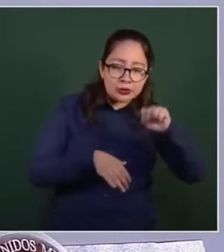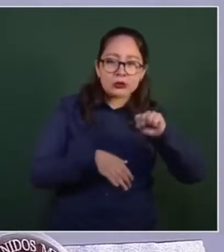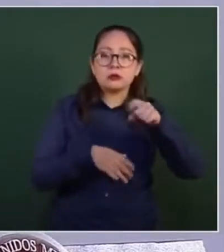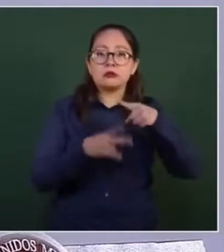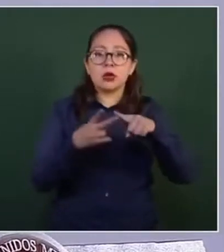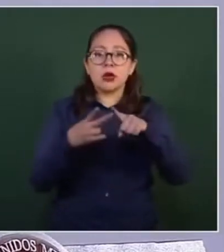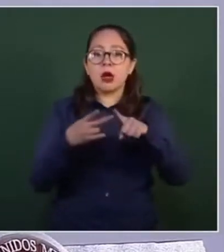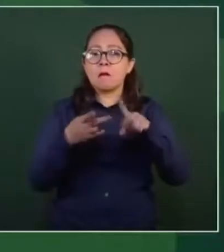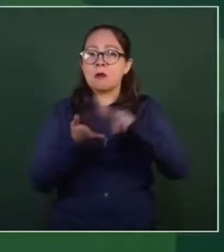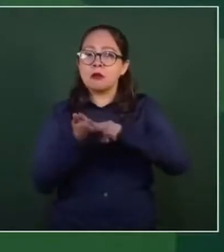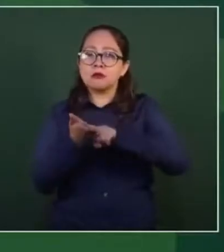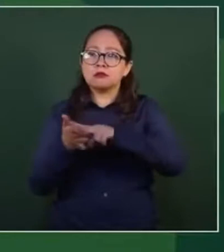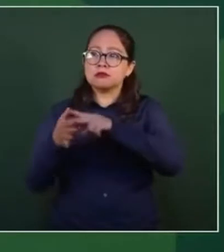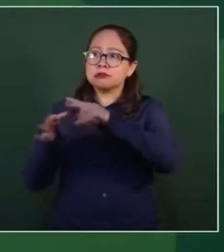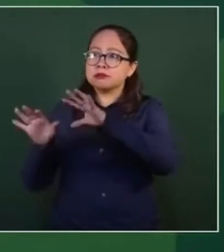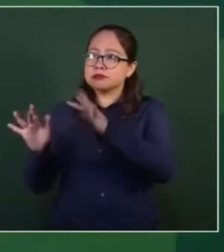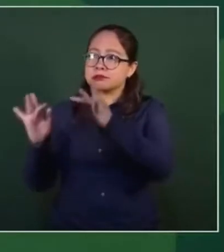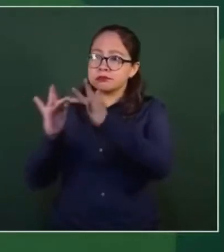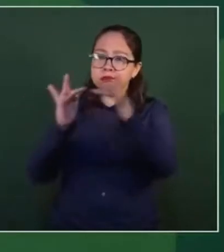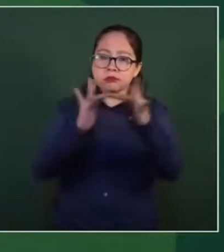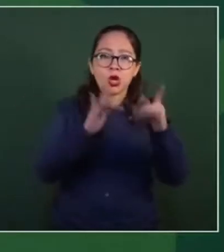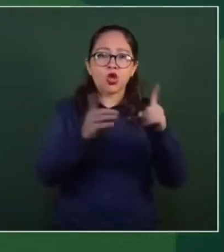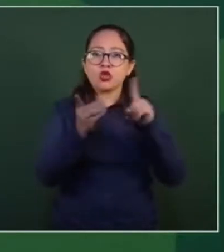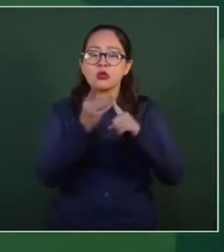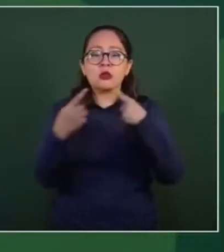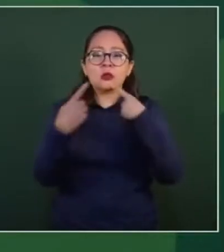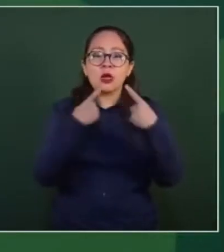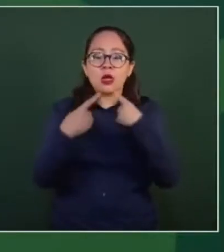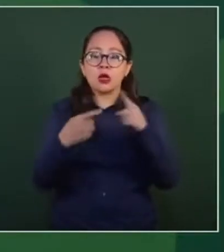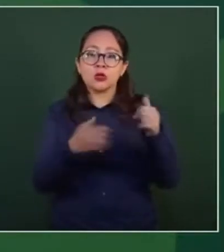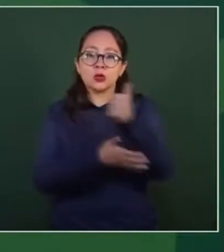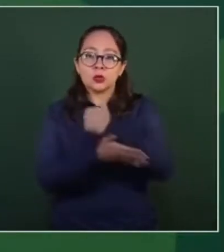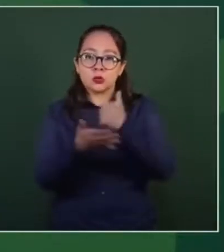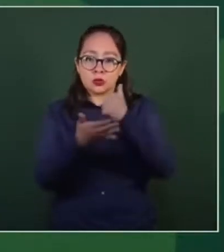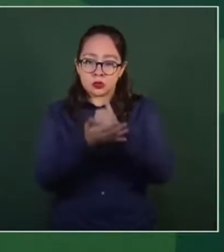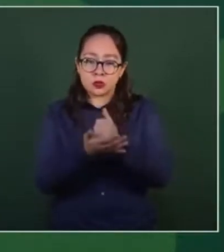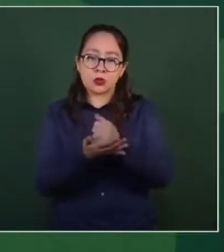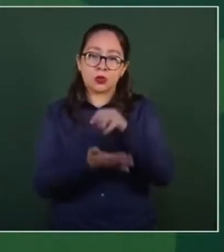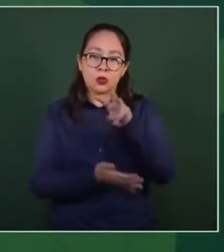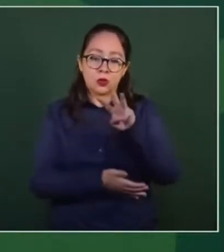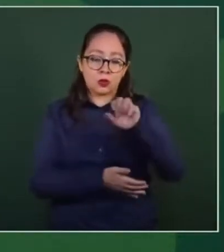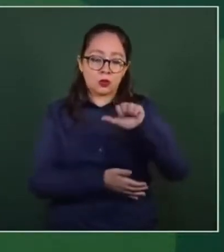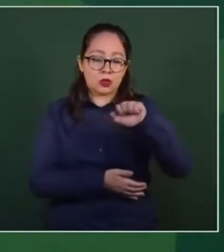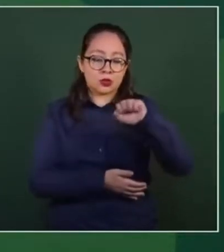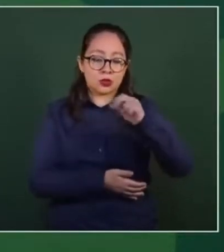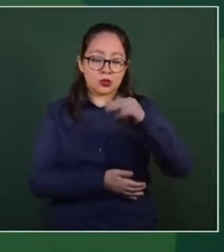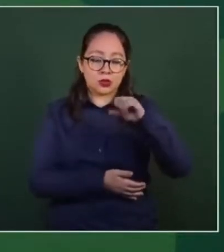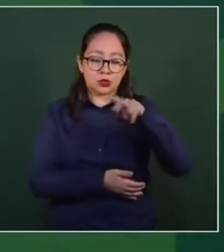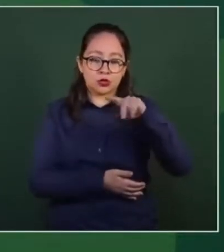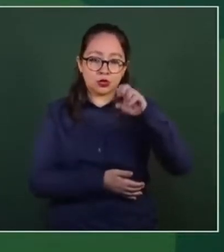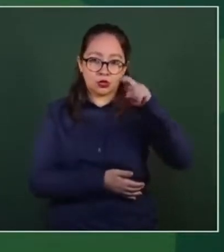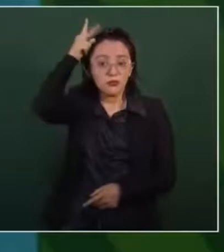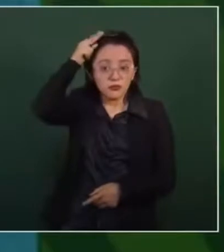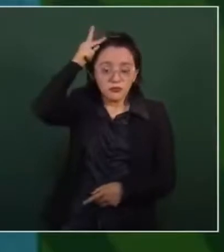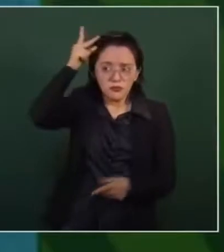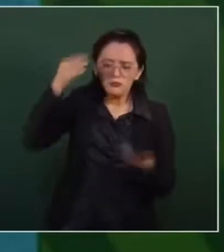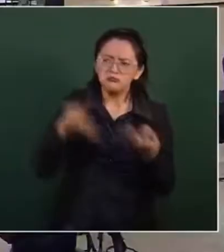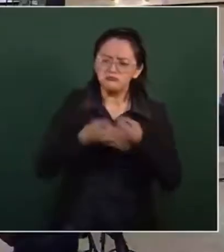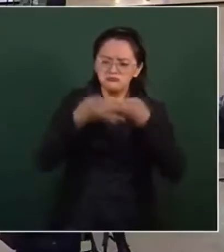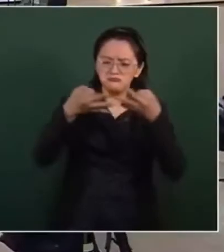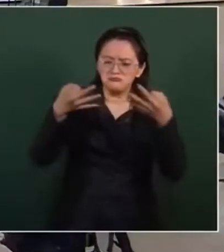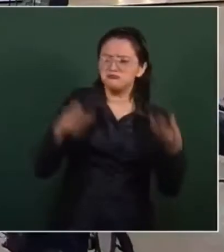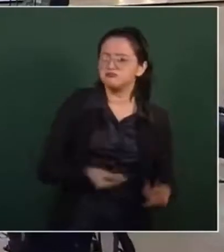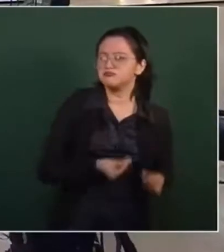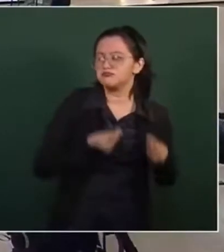buscará que haya reciprocidad en materia de tráfico de armas, también materia de extradiciones y en materia jurídica. Finalmente el presidente López